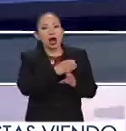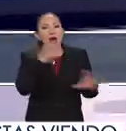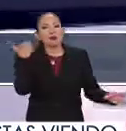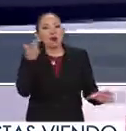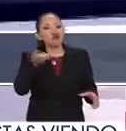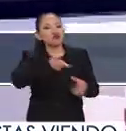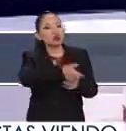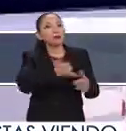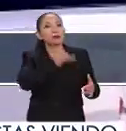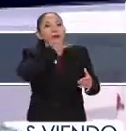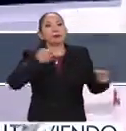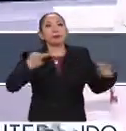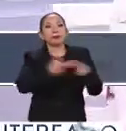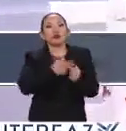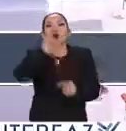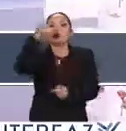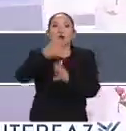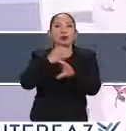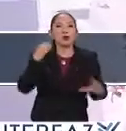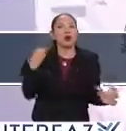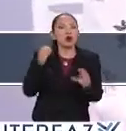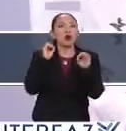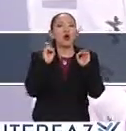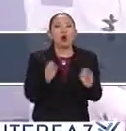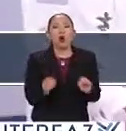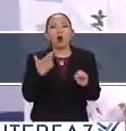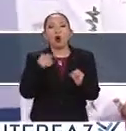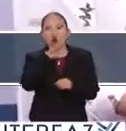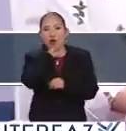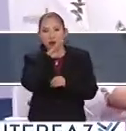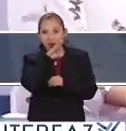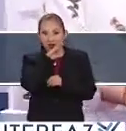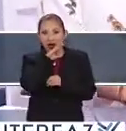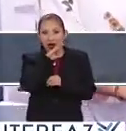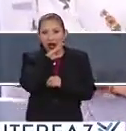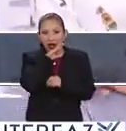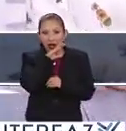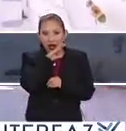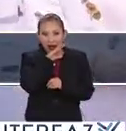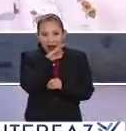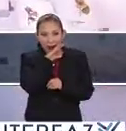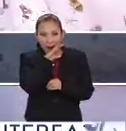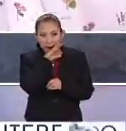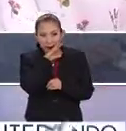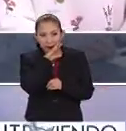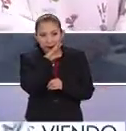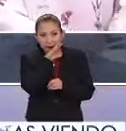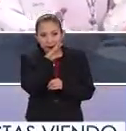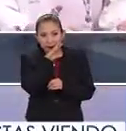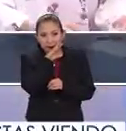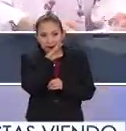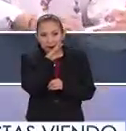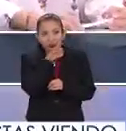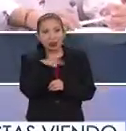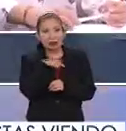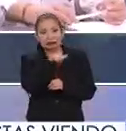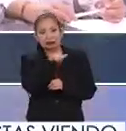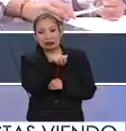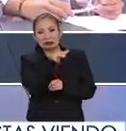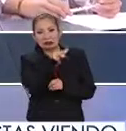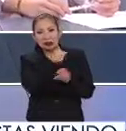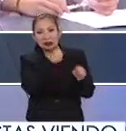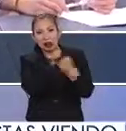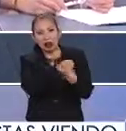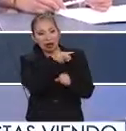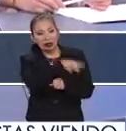camión y toma el camión equivocado o una madre que se tiene, mujeres de 16, 18